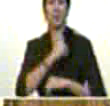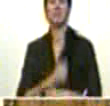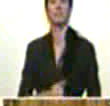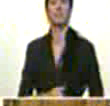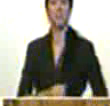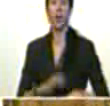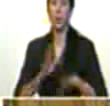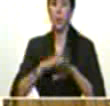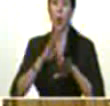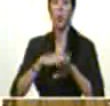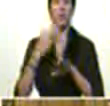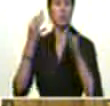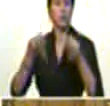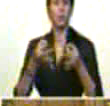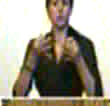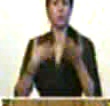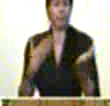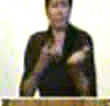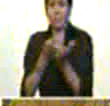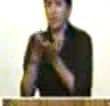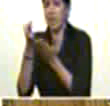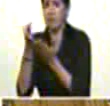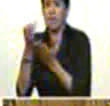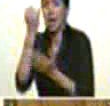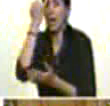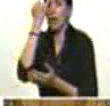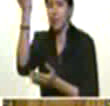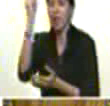porque he sido y soy leal a un ideal